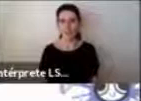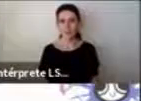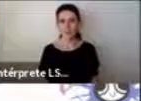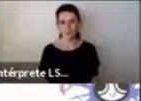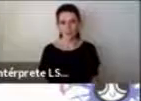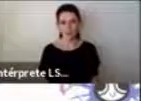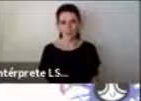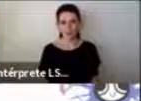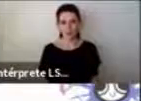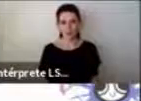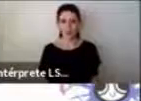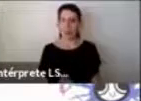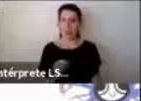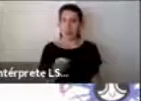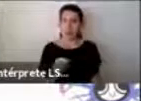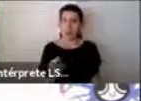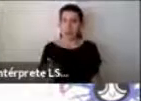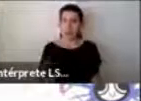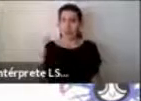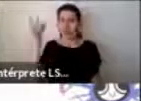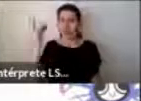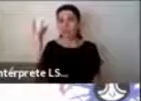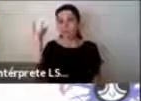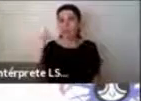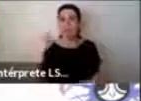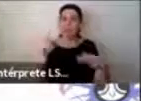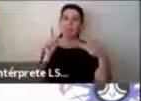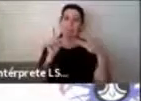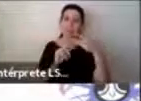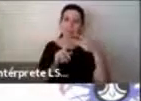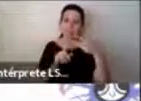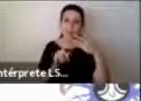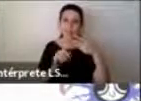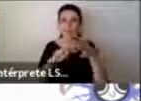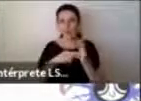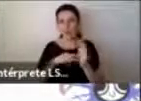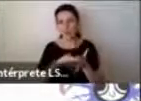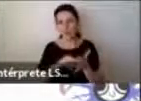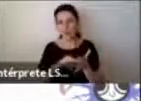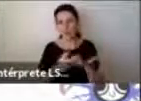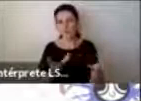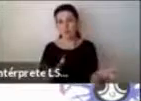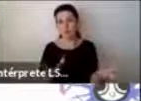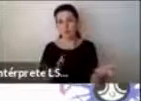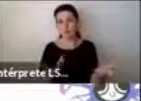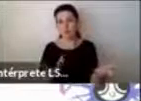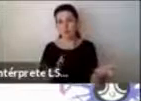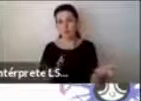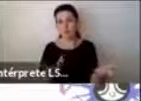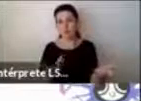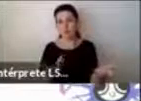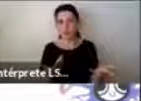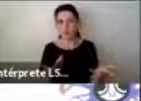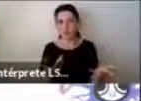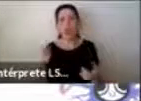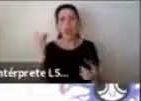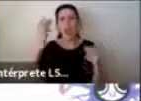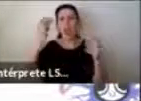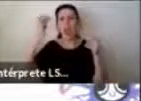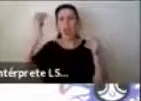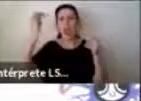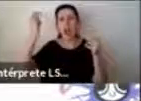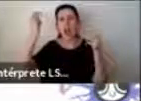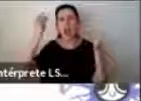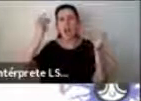Pero ahí nos encontramos con un tercer problema, y es que el tercer problema es que hay muchas ideas arraigadas sobre ciertos